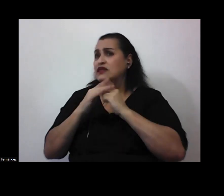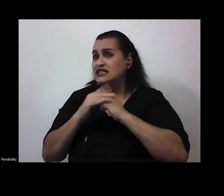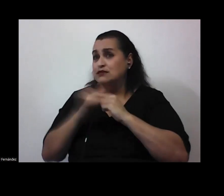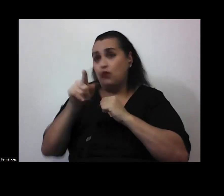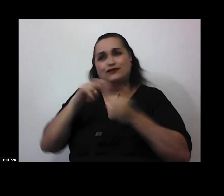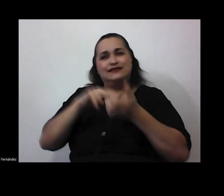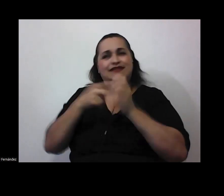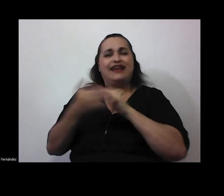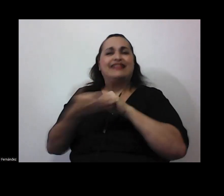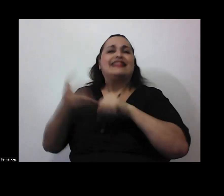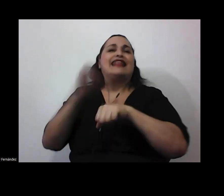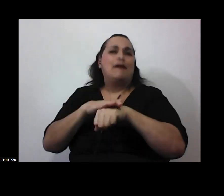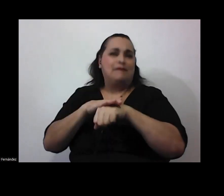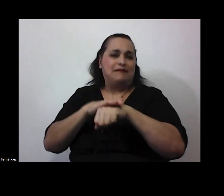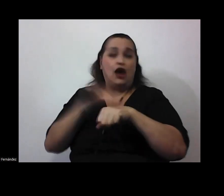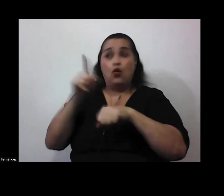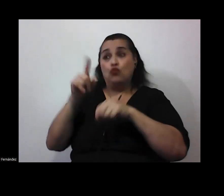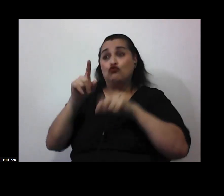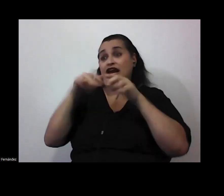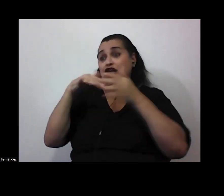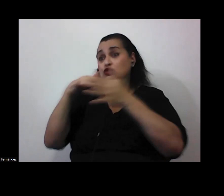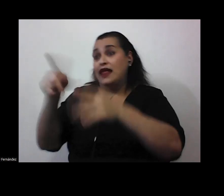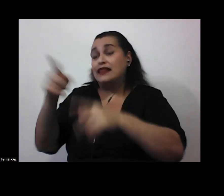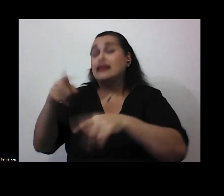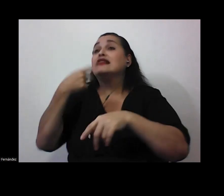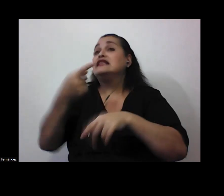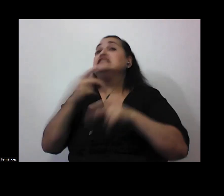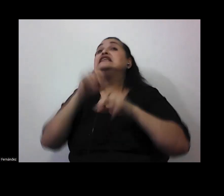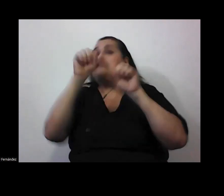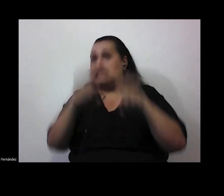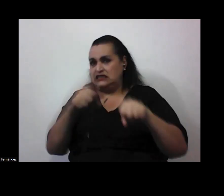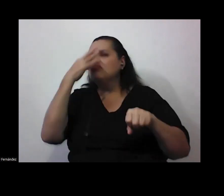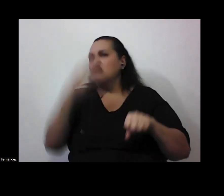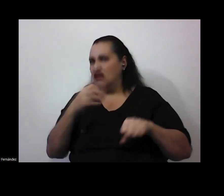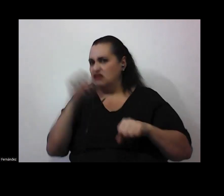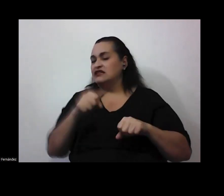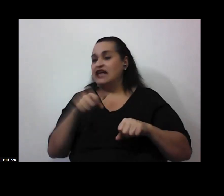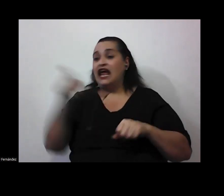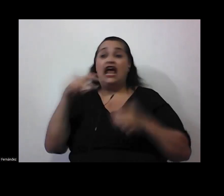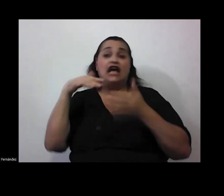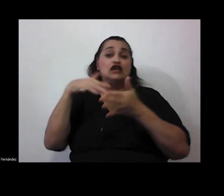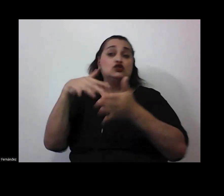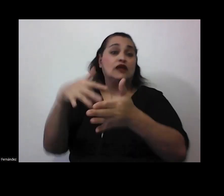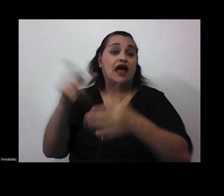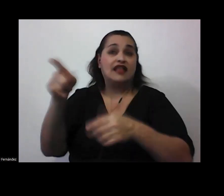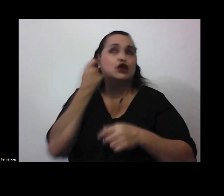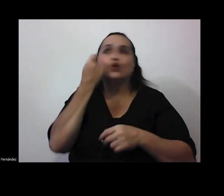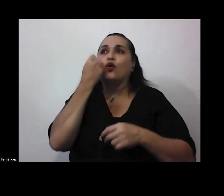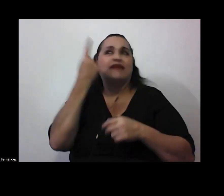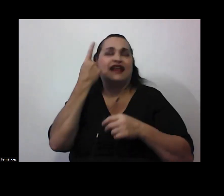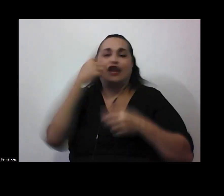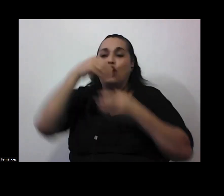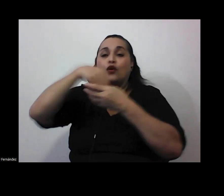porque un estudiante que respondiera que sí cree que las vacunas producen autismo es un estudiante que no ha comprendido el contenido